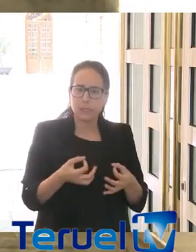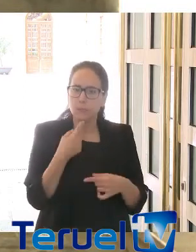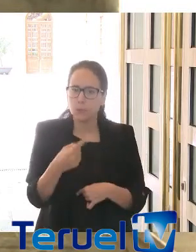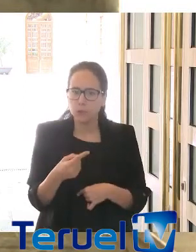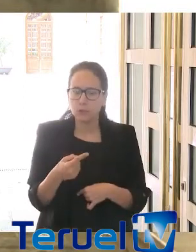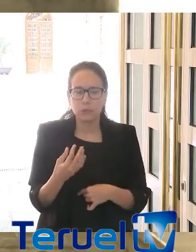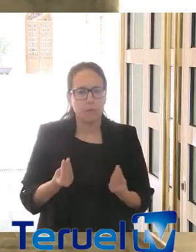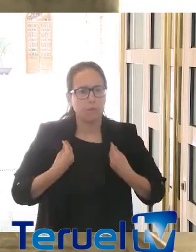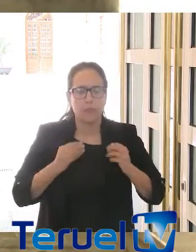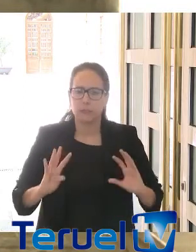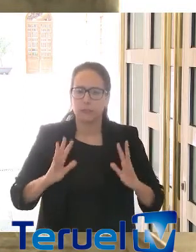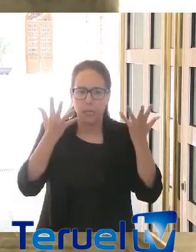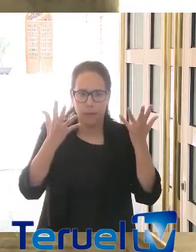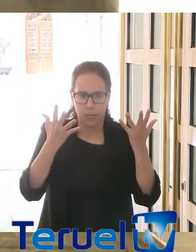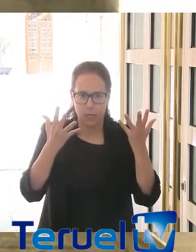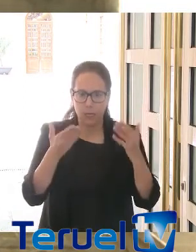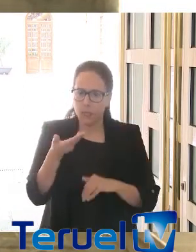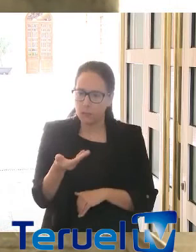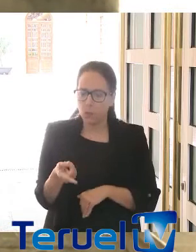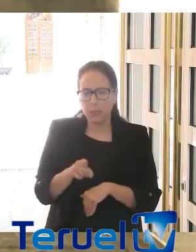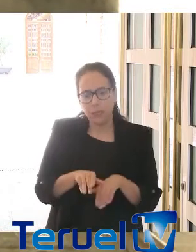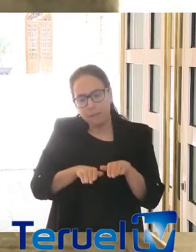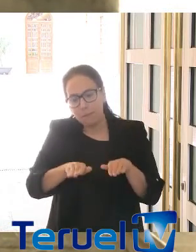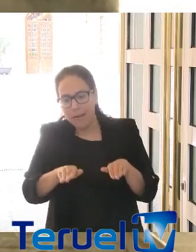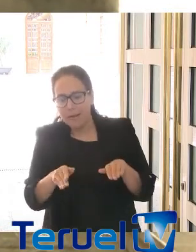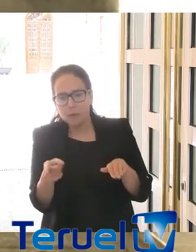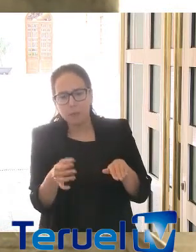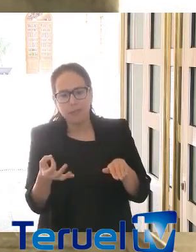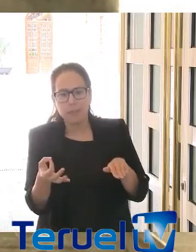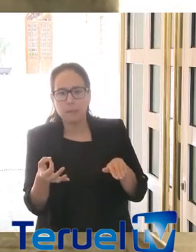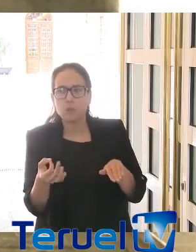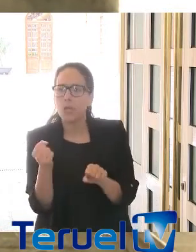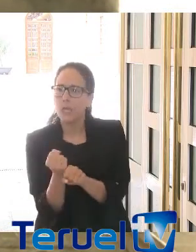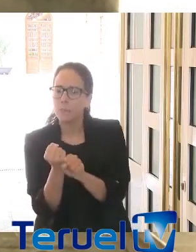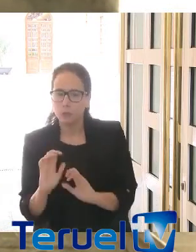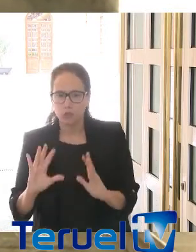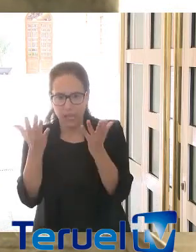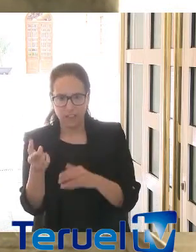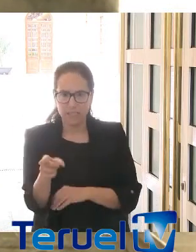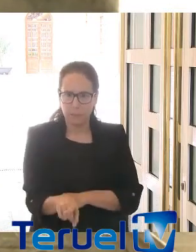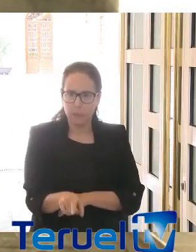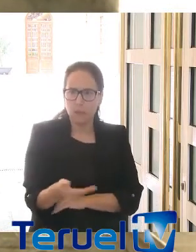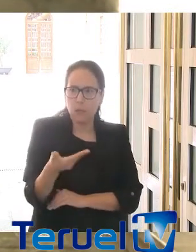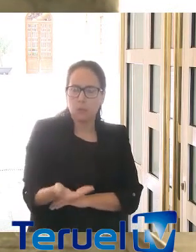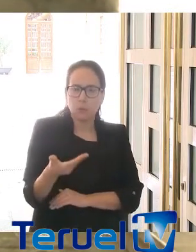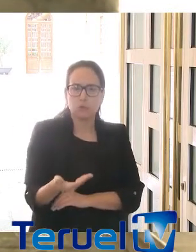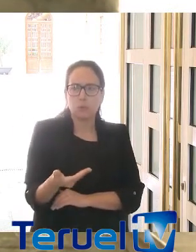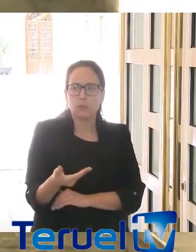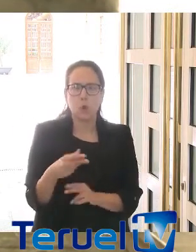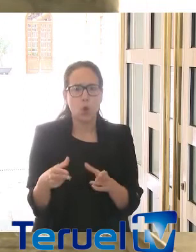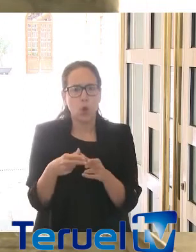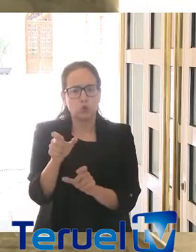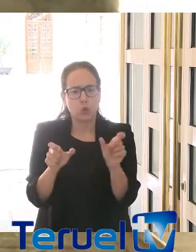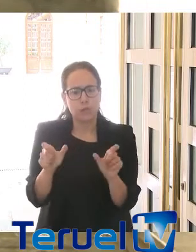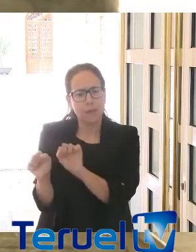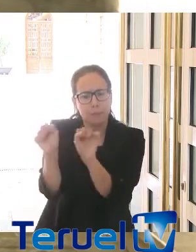salvar vidas, pero no menos importante ya de forma paralela tenemos que salvar empleos y, por supuesto, proteger a nuestra sociedad,